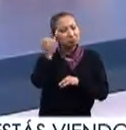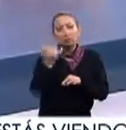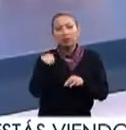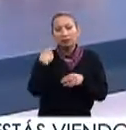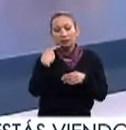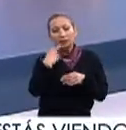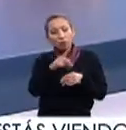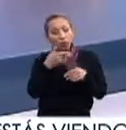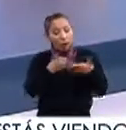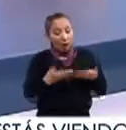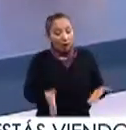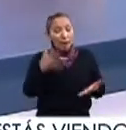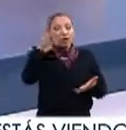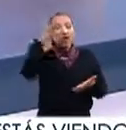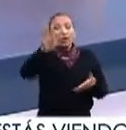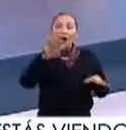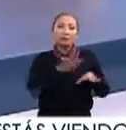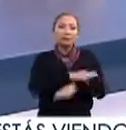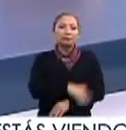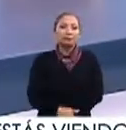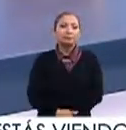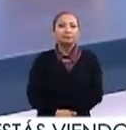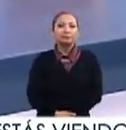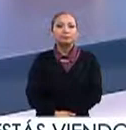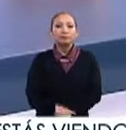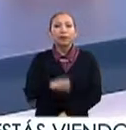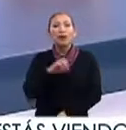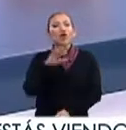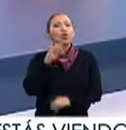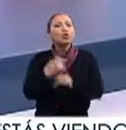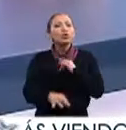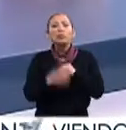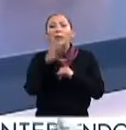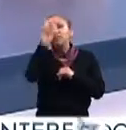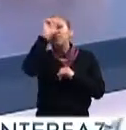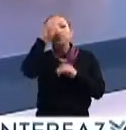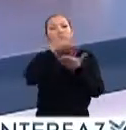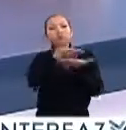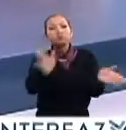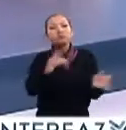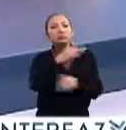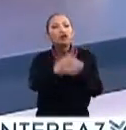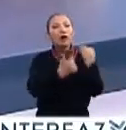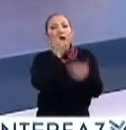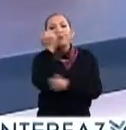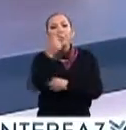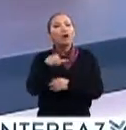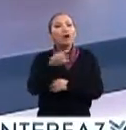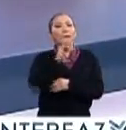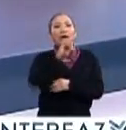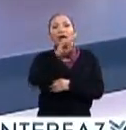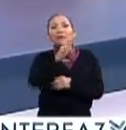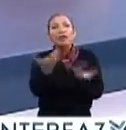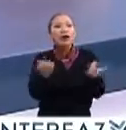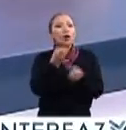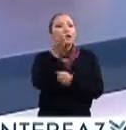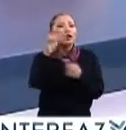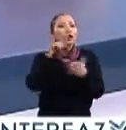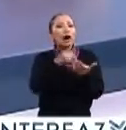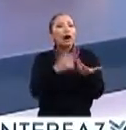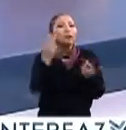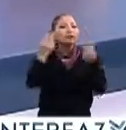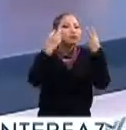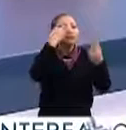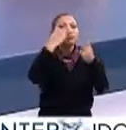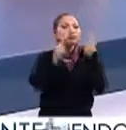completamente. De tu presente, de tu futuro. Mario, un último consejo que le darías a todos los alumnos del Politécnico, de cualquier lugar que nos